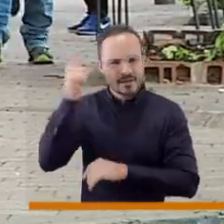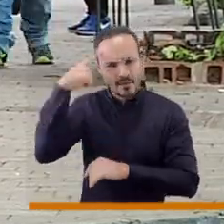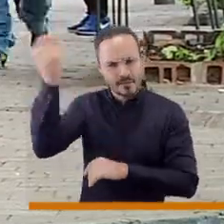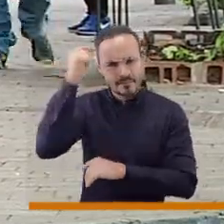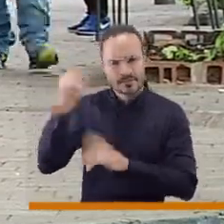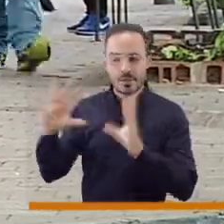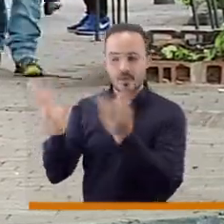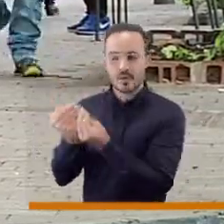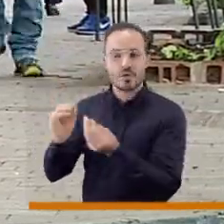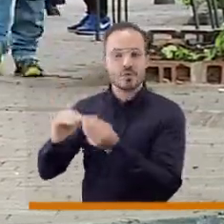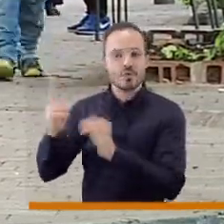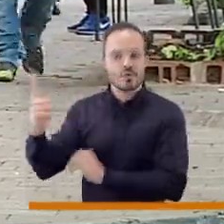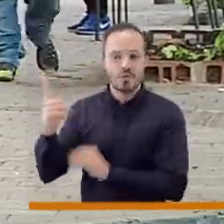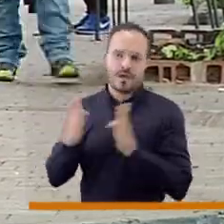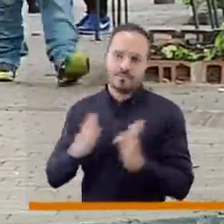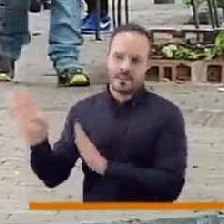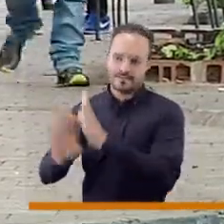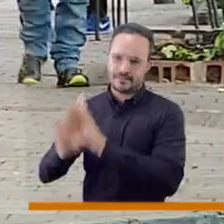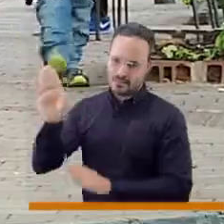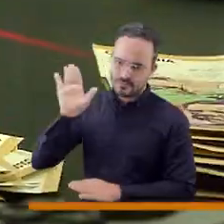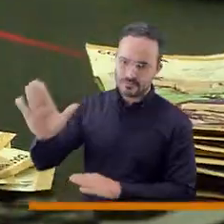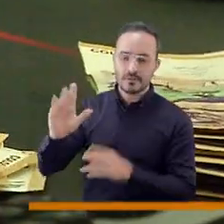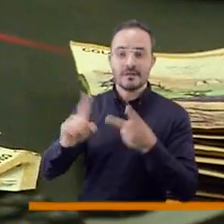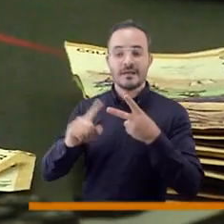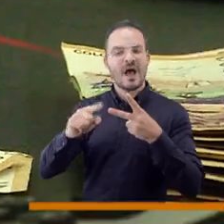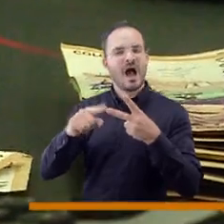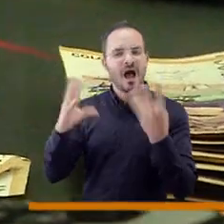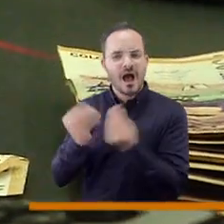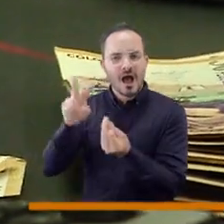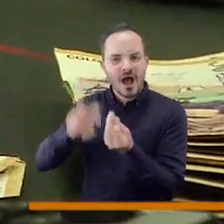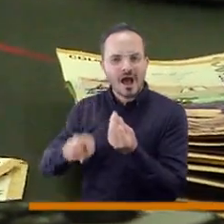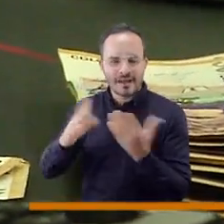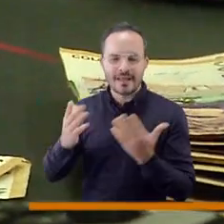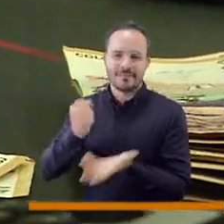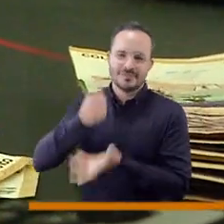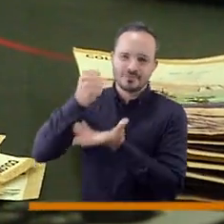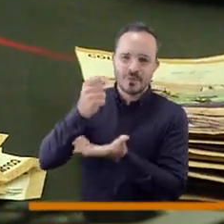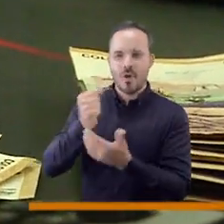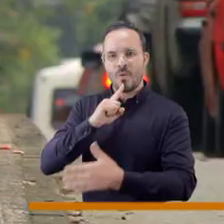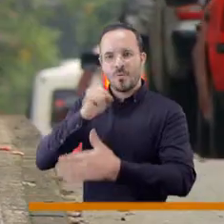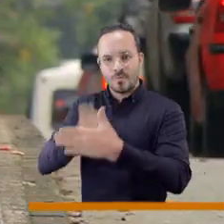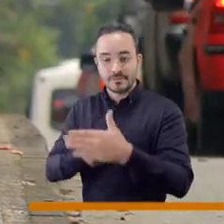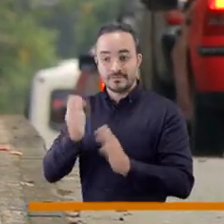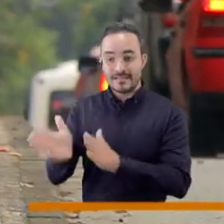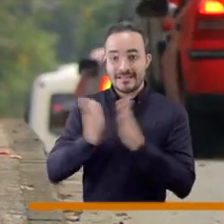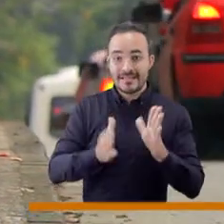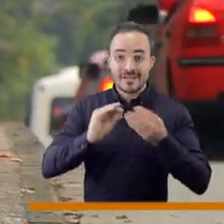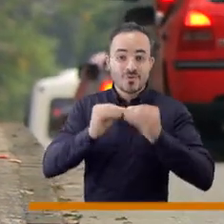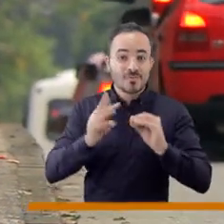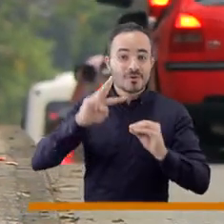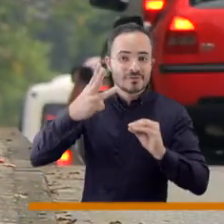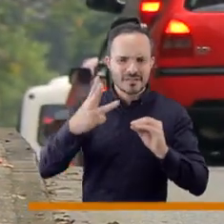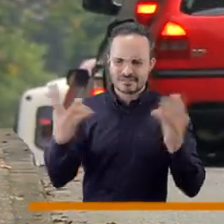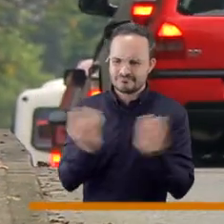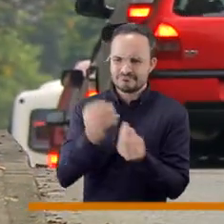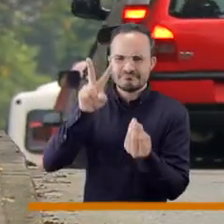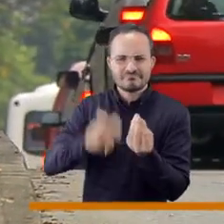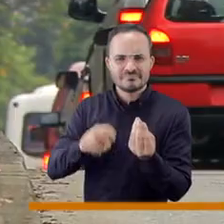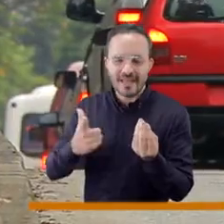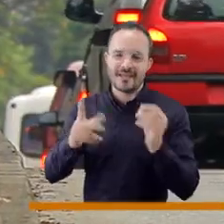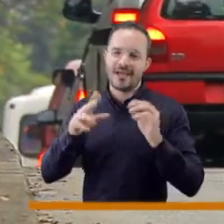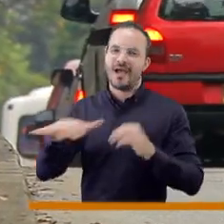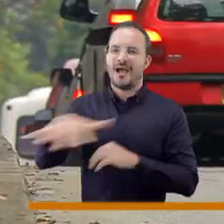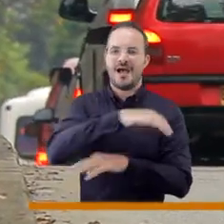primera es la del Plan de Desarrollo, la segunda la de Presupuesto y Tributos y la tercera, la Comisión Tercera, es la de